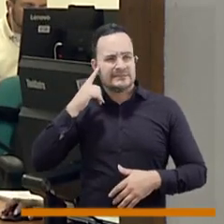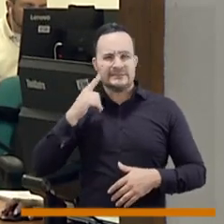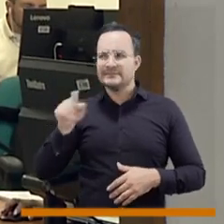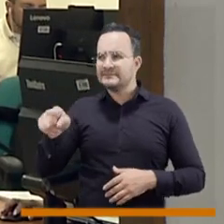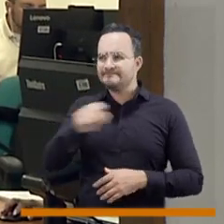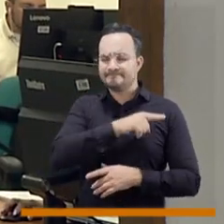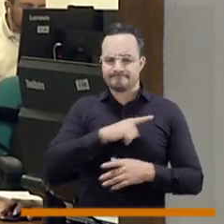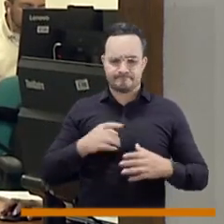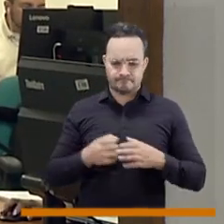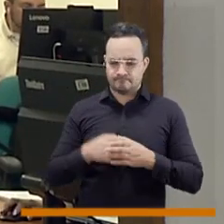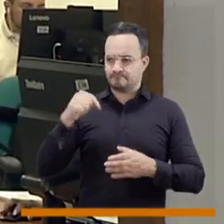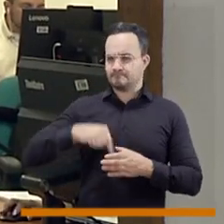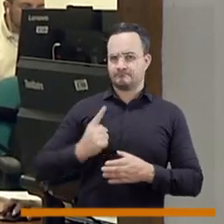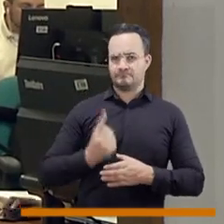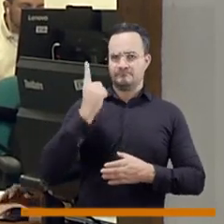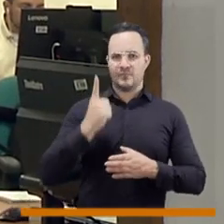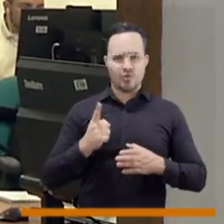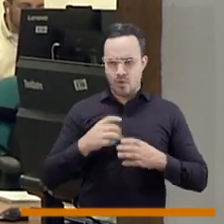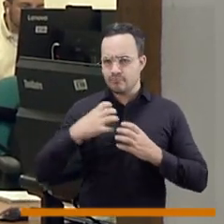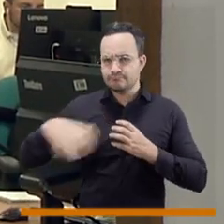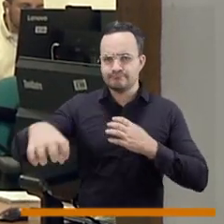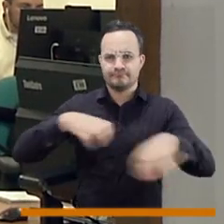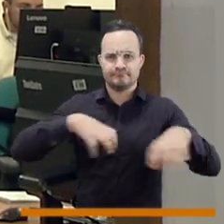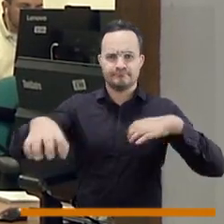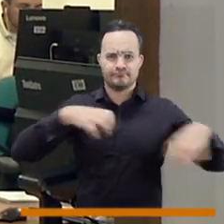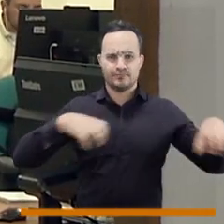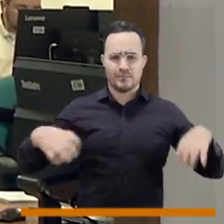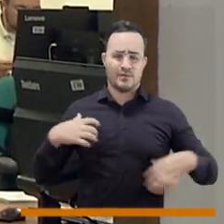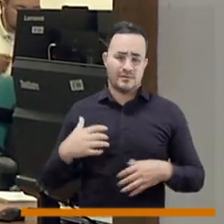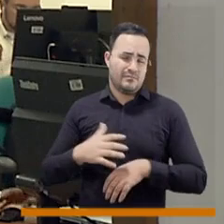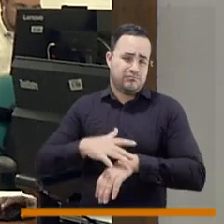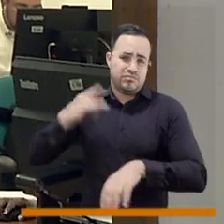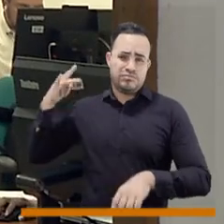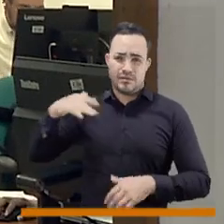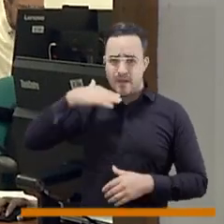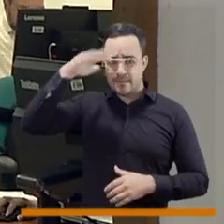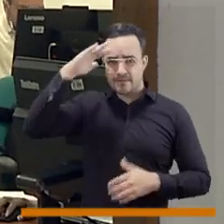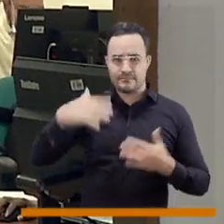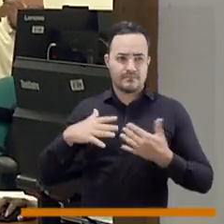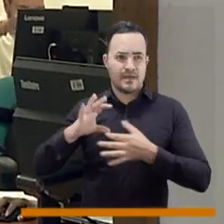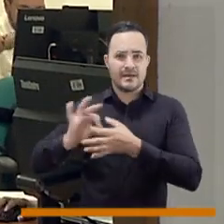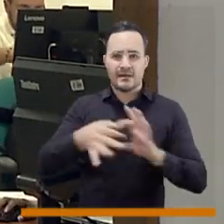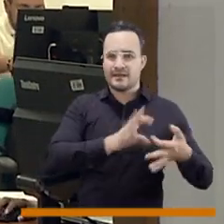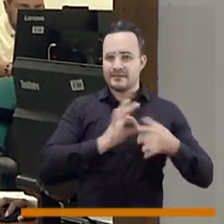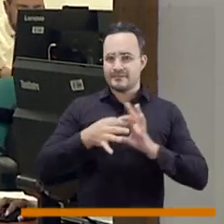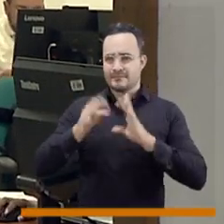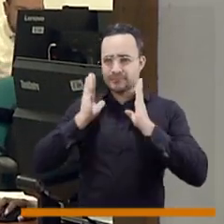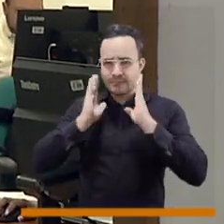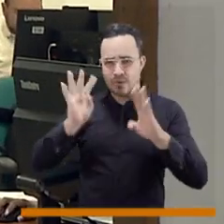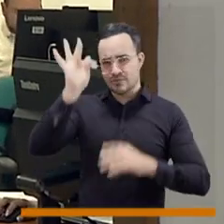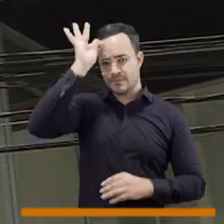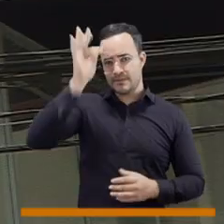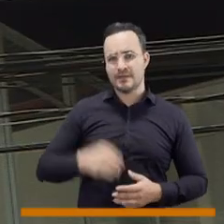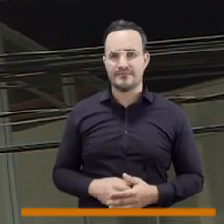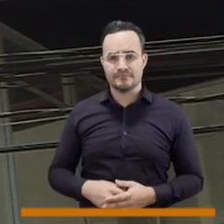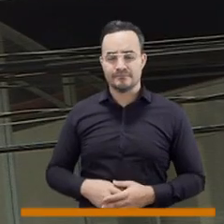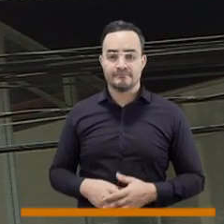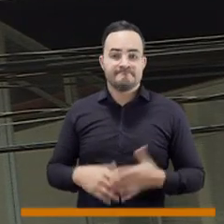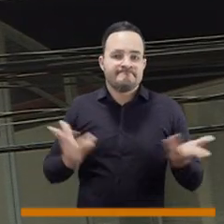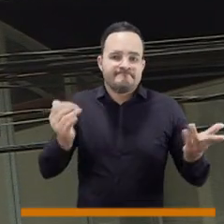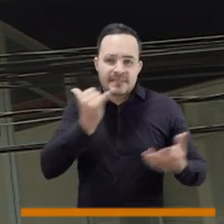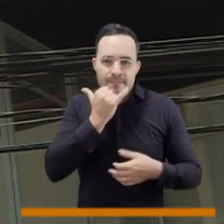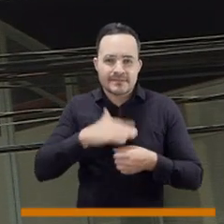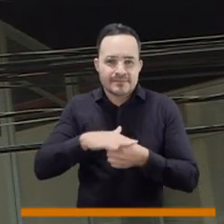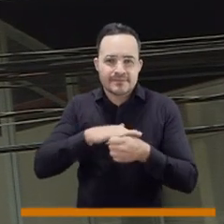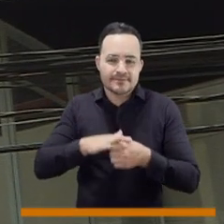municipios que logró descentralizarse y logró un crecimiento importante, con una red pública fortalecida y con una red privada sin igual. Hoy,